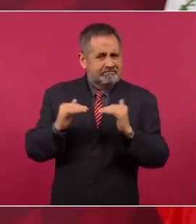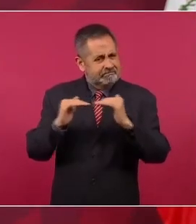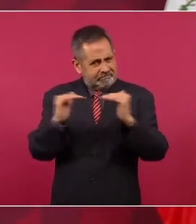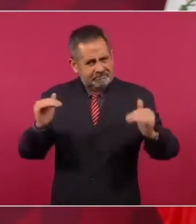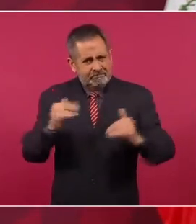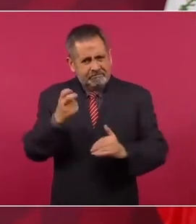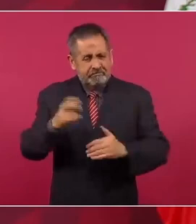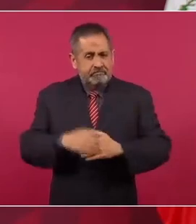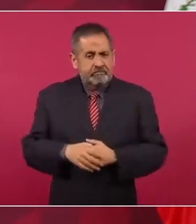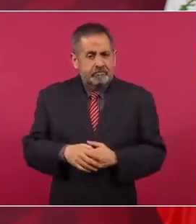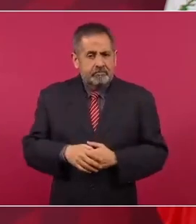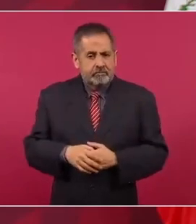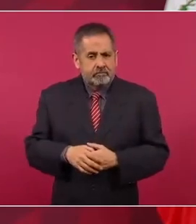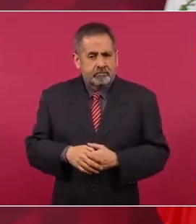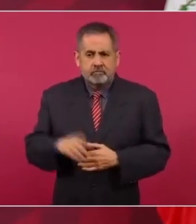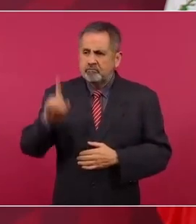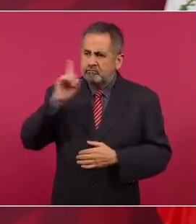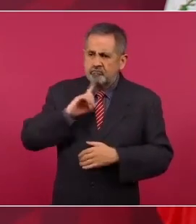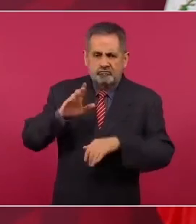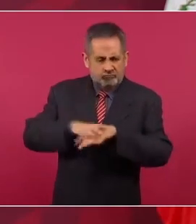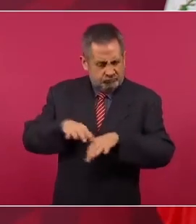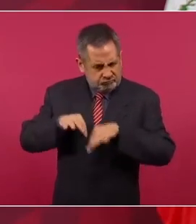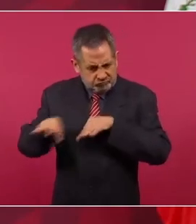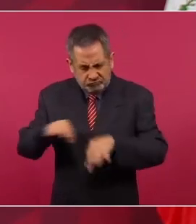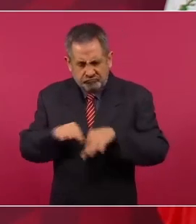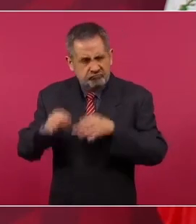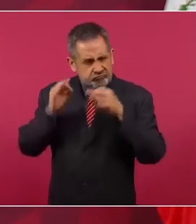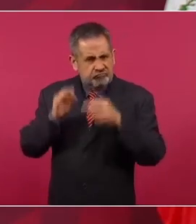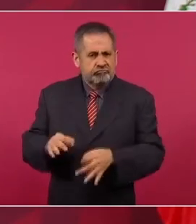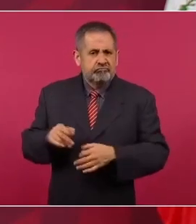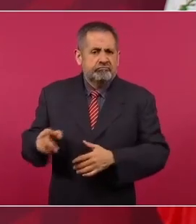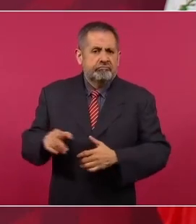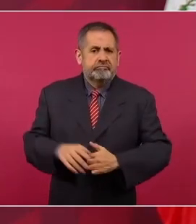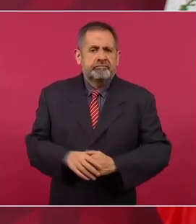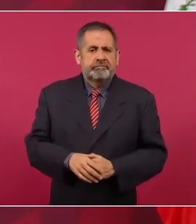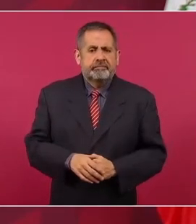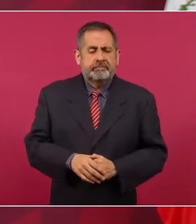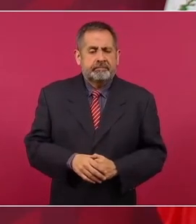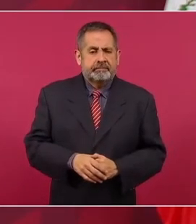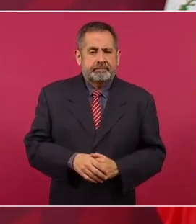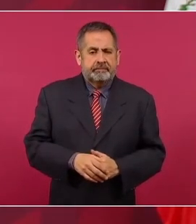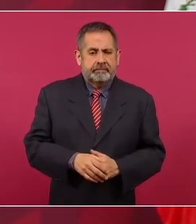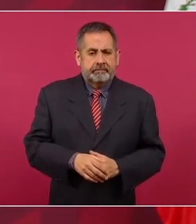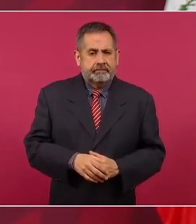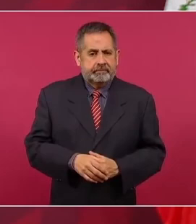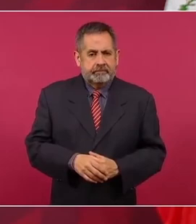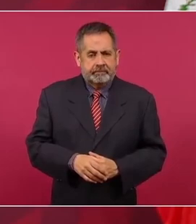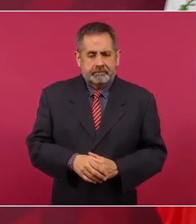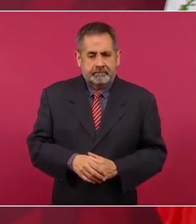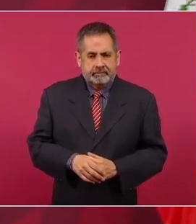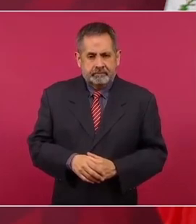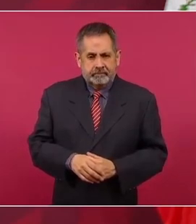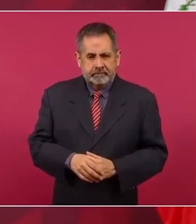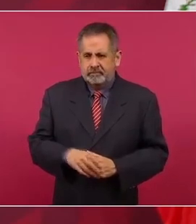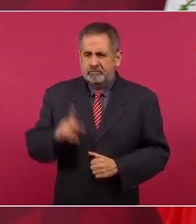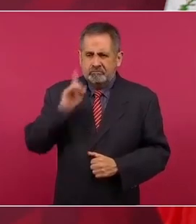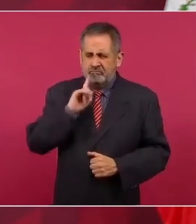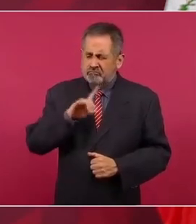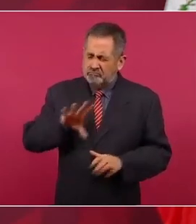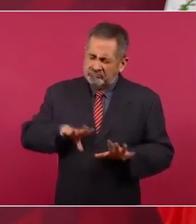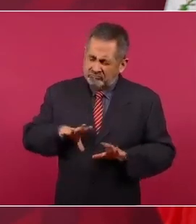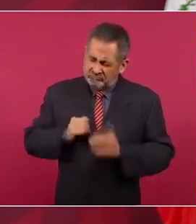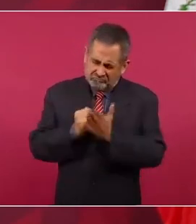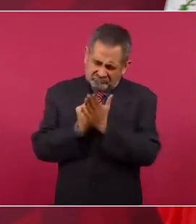mujer más trabajadora, con más convicciones,